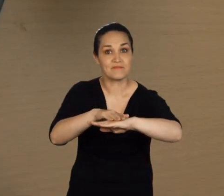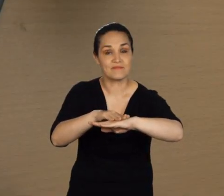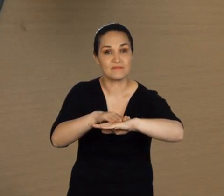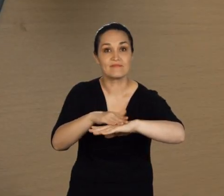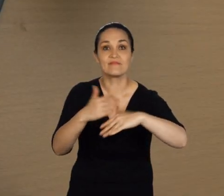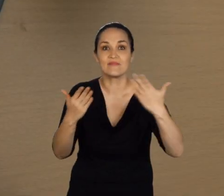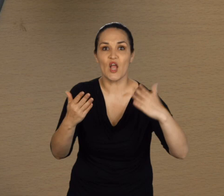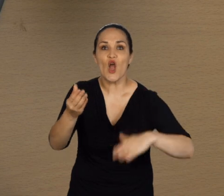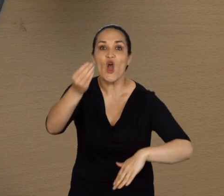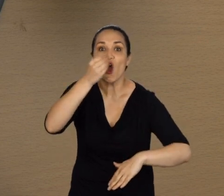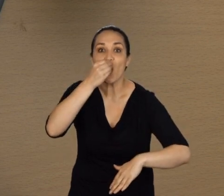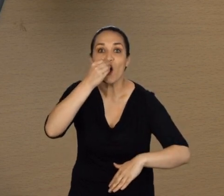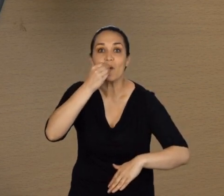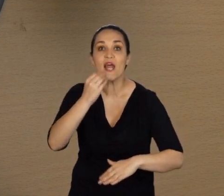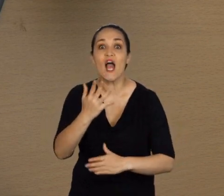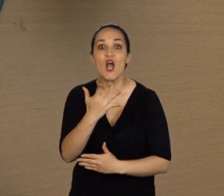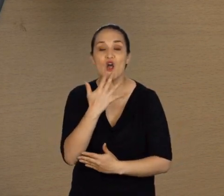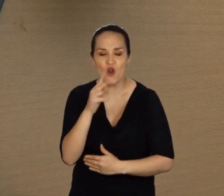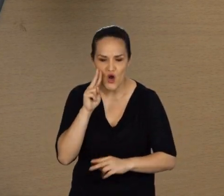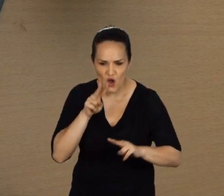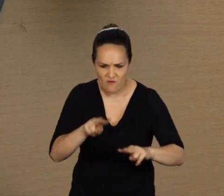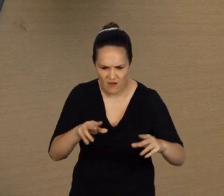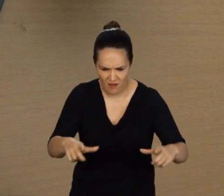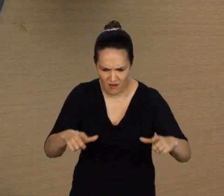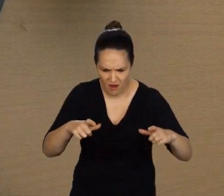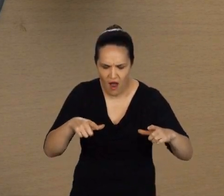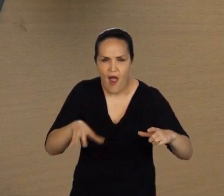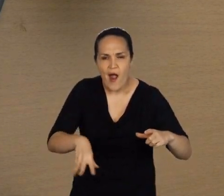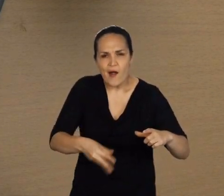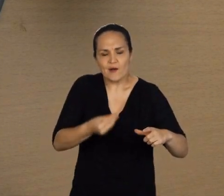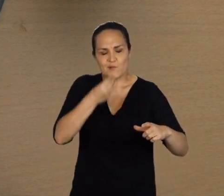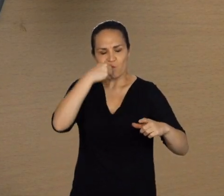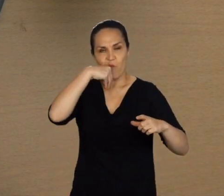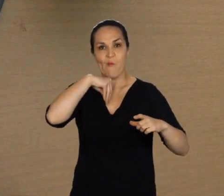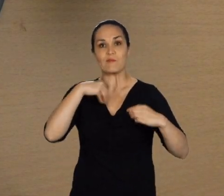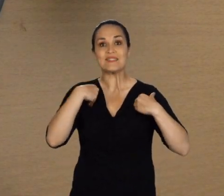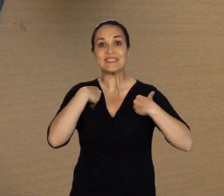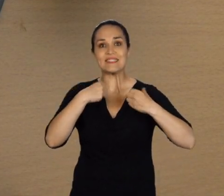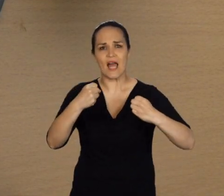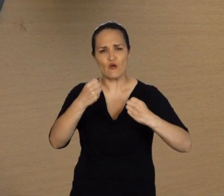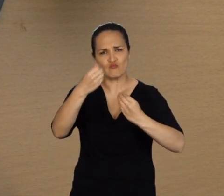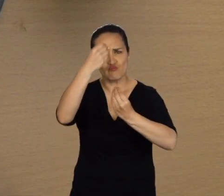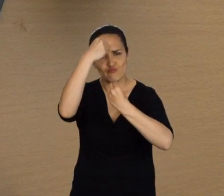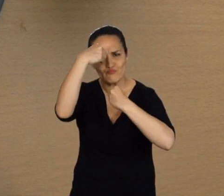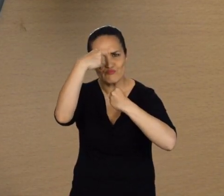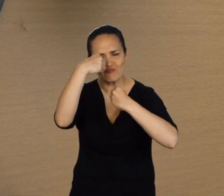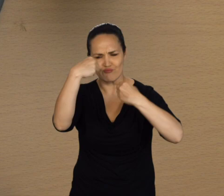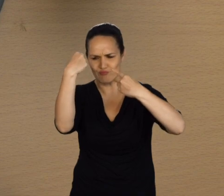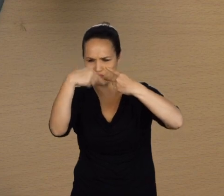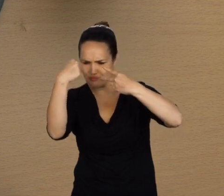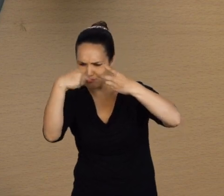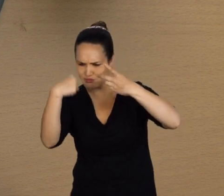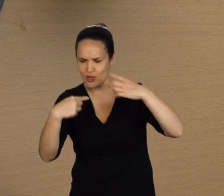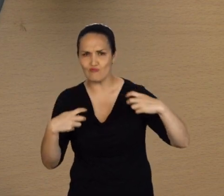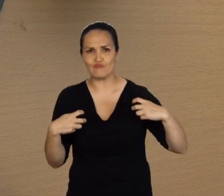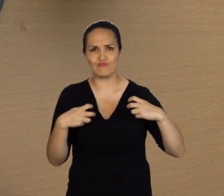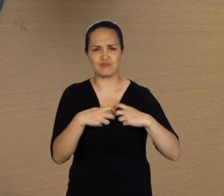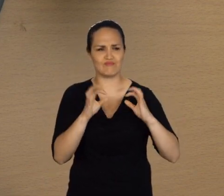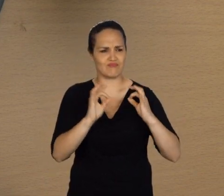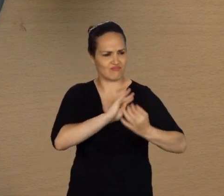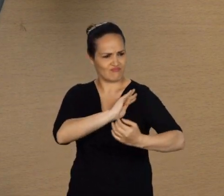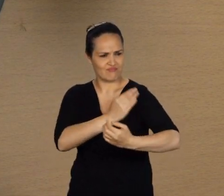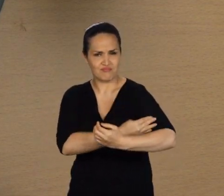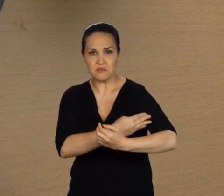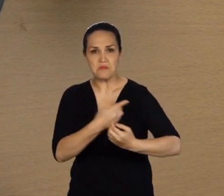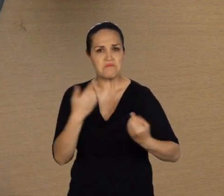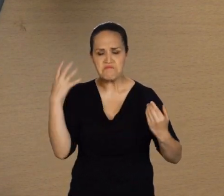Recuerden que los colores también en la comida ayudan a la salud, ayudan a la nutrición y nos aportan un montón de